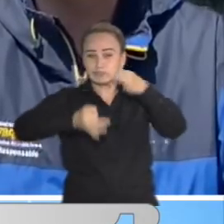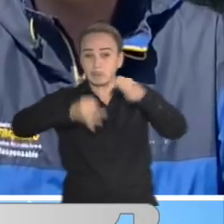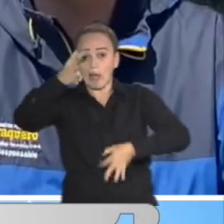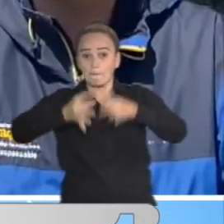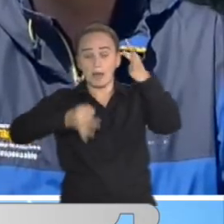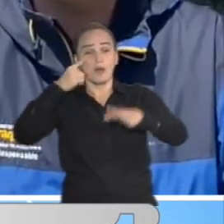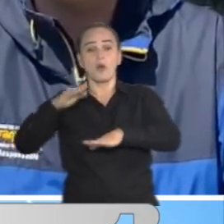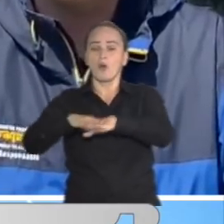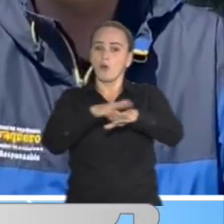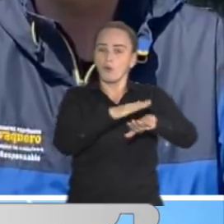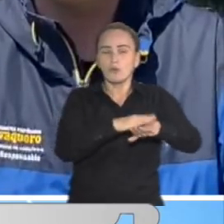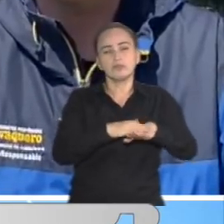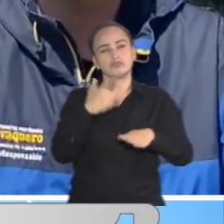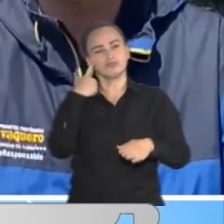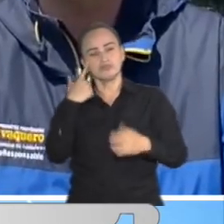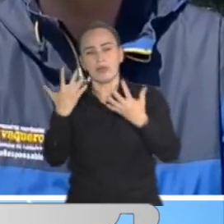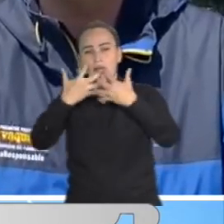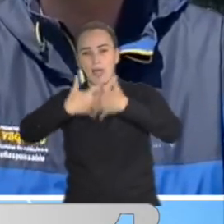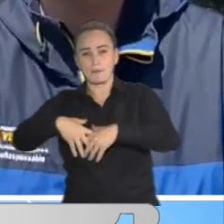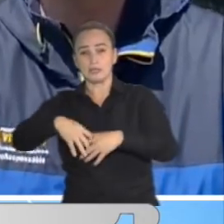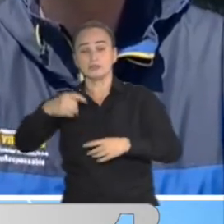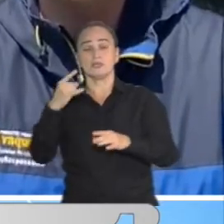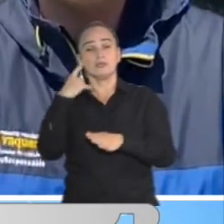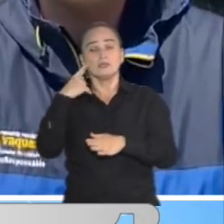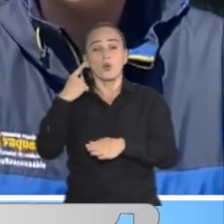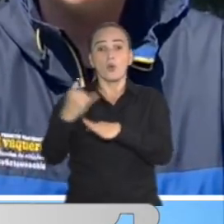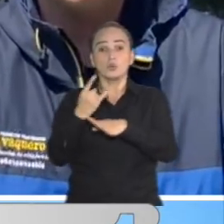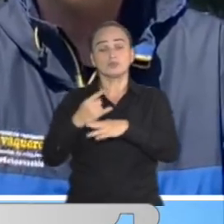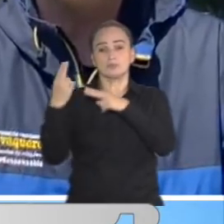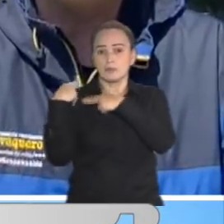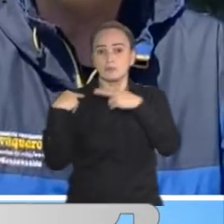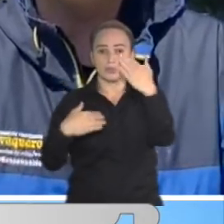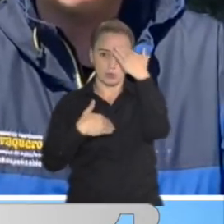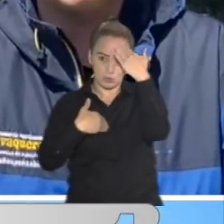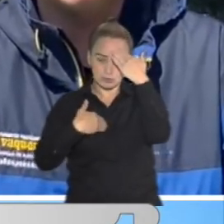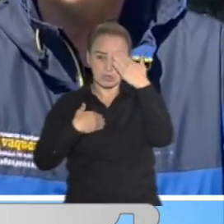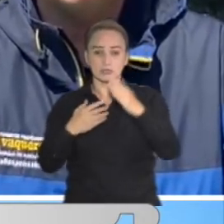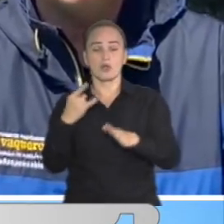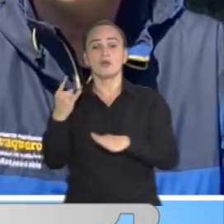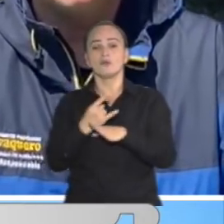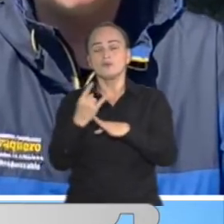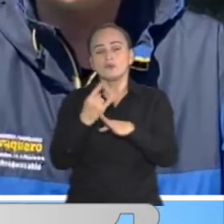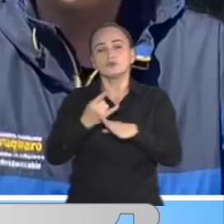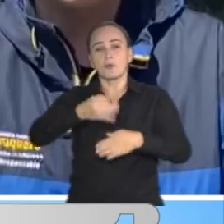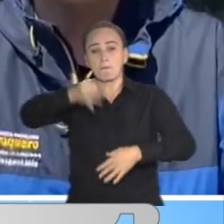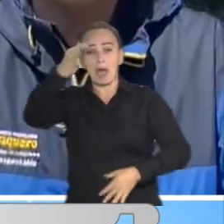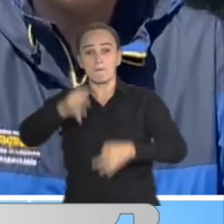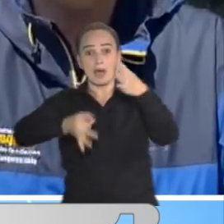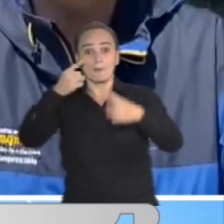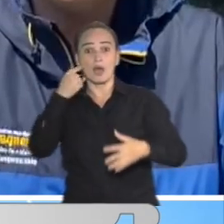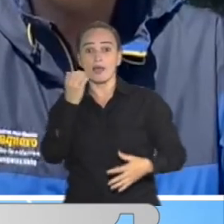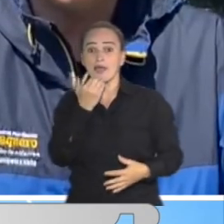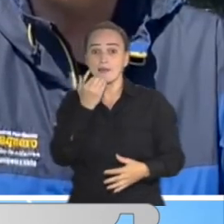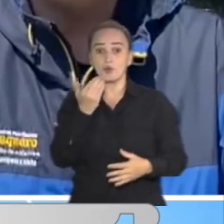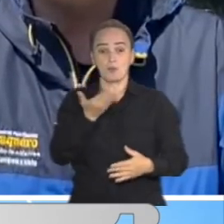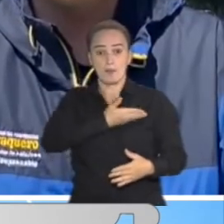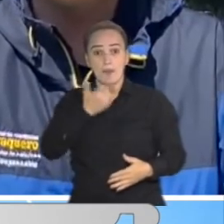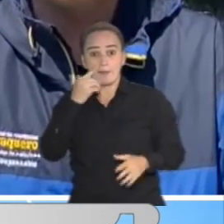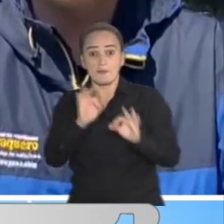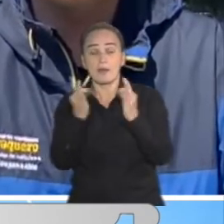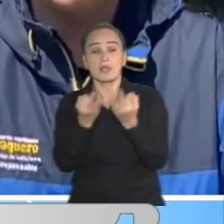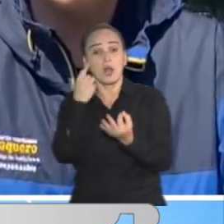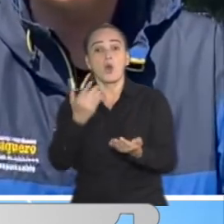un llamado de la Federación Nacional de Biotecnicos para que se haga un uso responsable de la biotecnia. No permitir que ningún niño, niña,